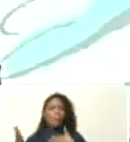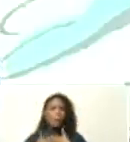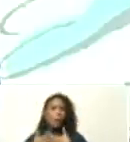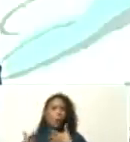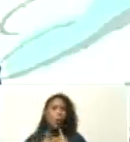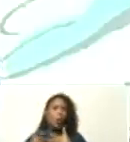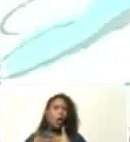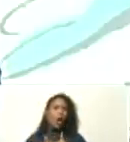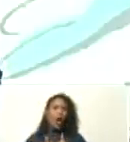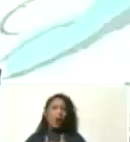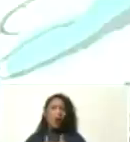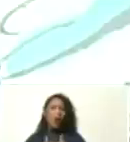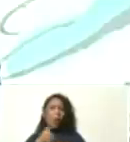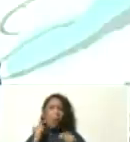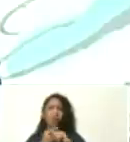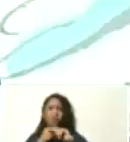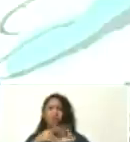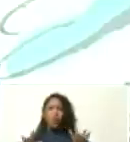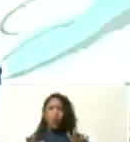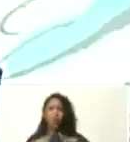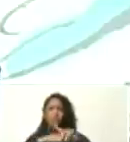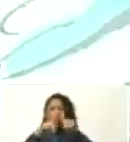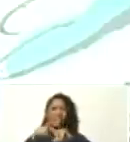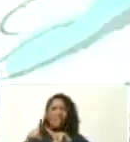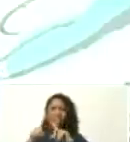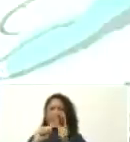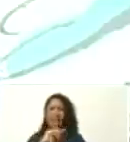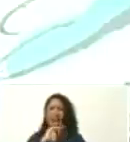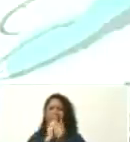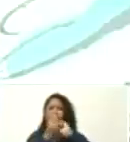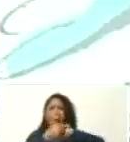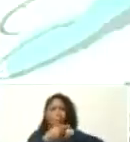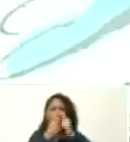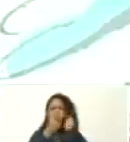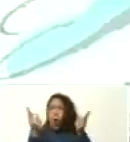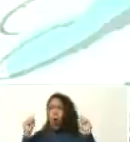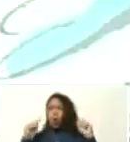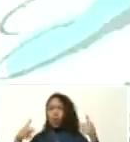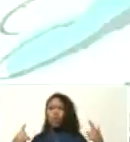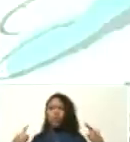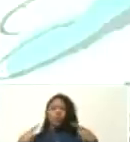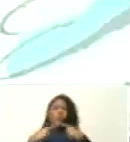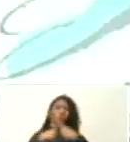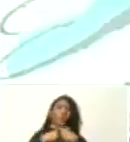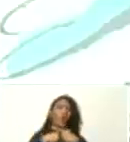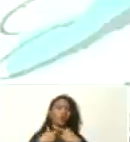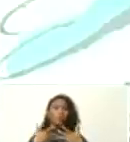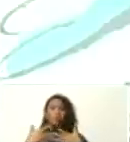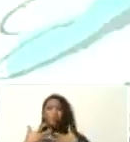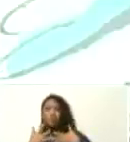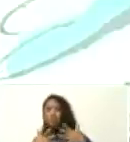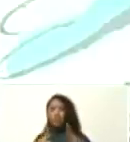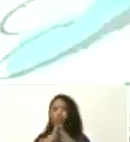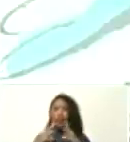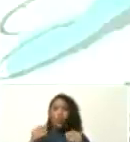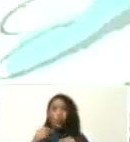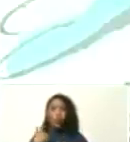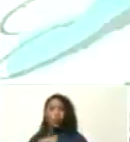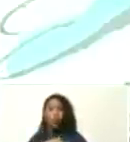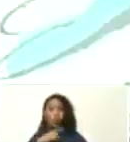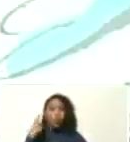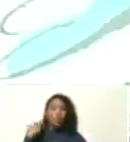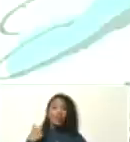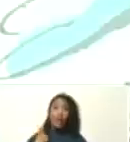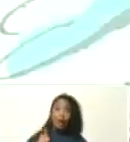multiplicada, aumentada, y tenemos que estar pendientes, pues, nosotros, siempre pendientes,